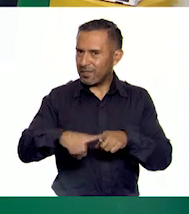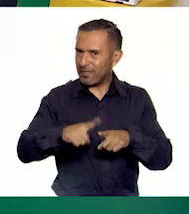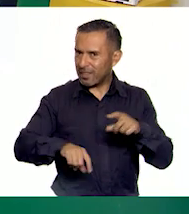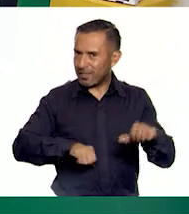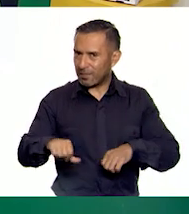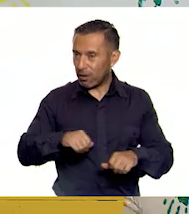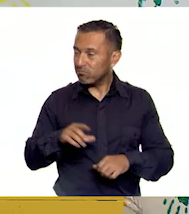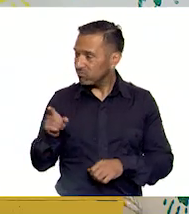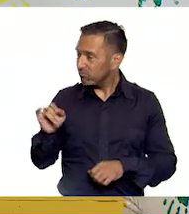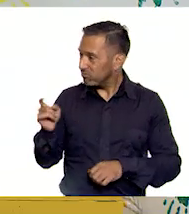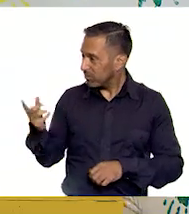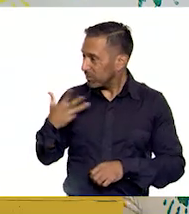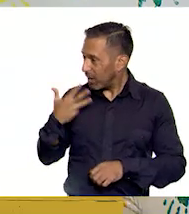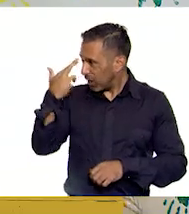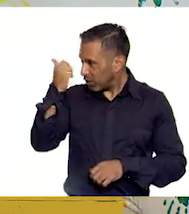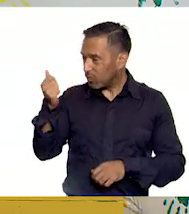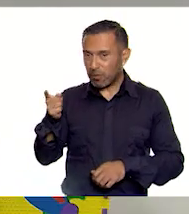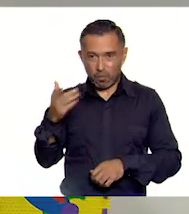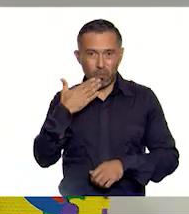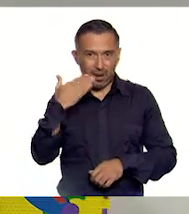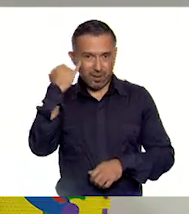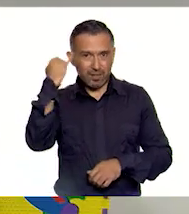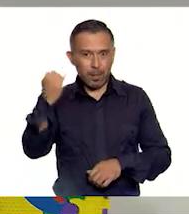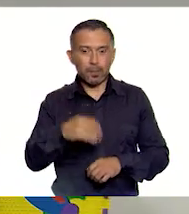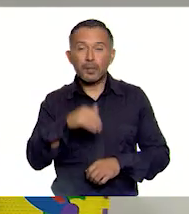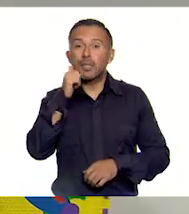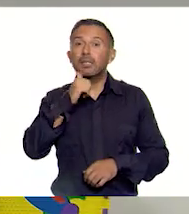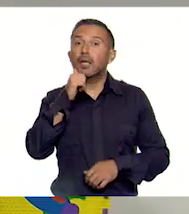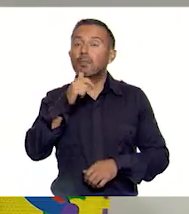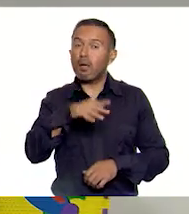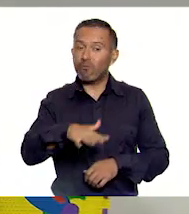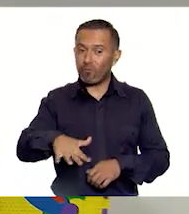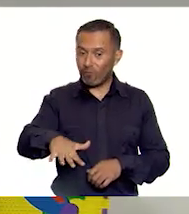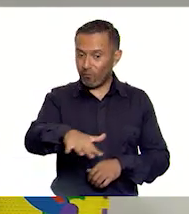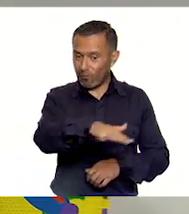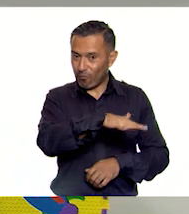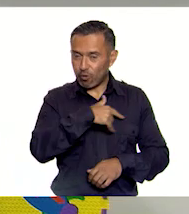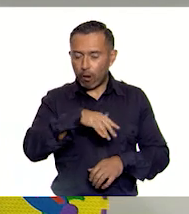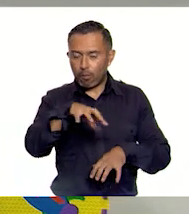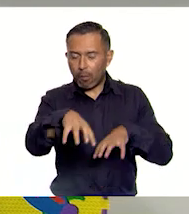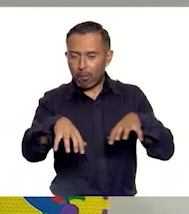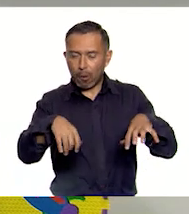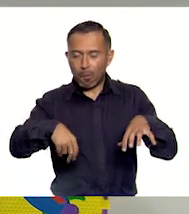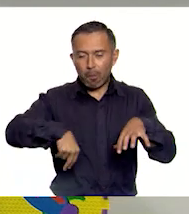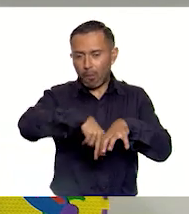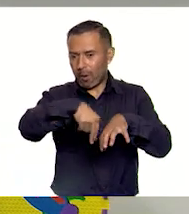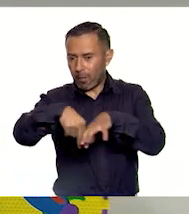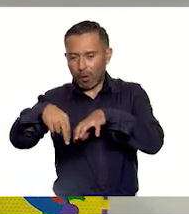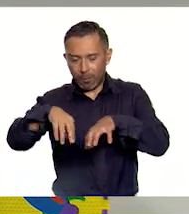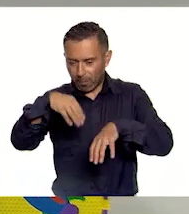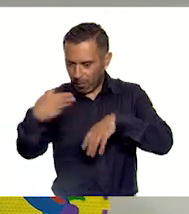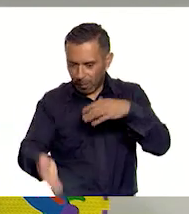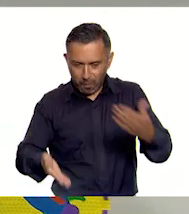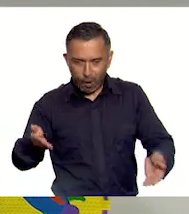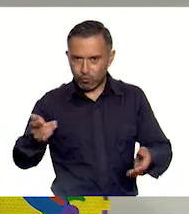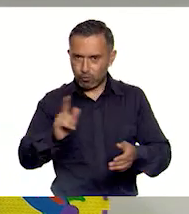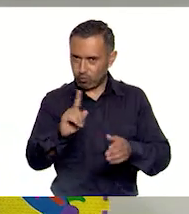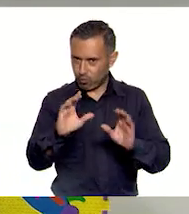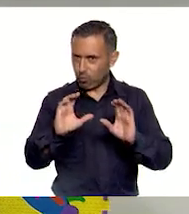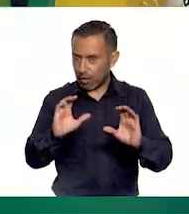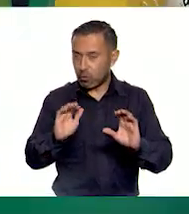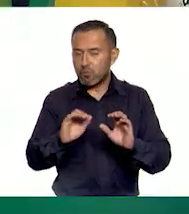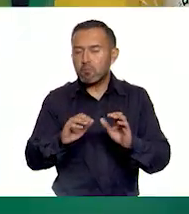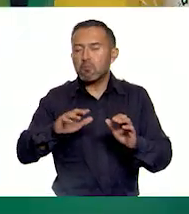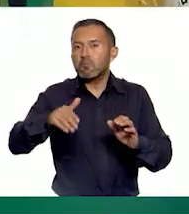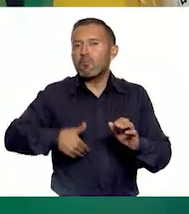tiene razón, es una buena idea. Siempre cuidando que el espacio que tengamos alrededor sea seguro y no podamos romper cosas o nos podamos lastimar. Y